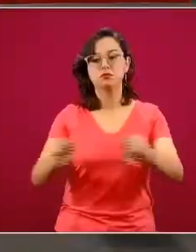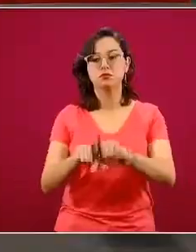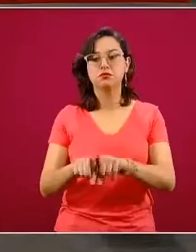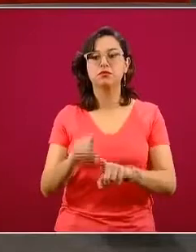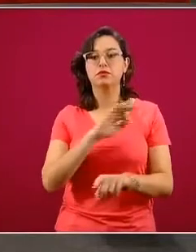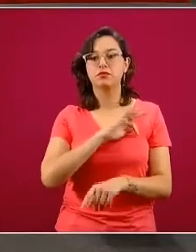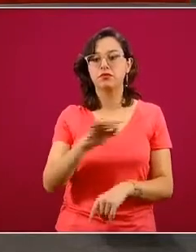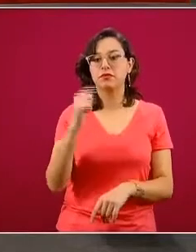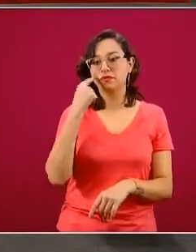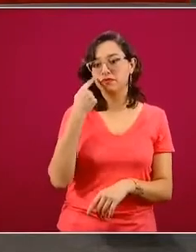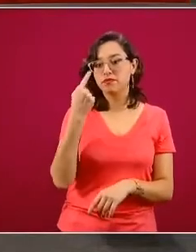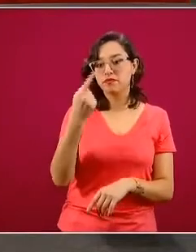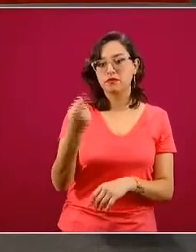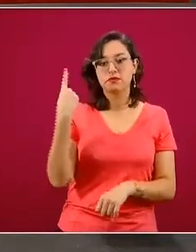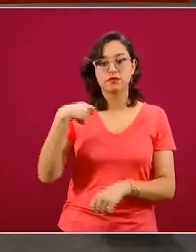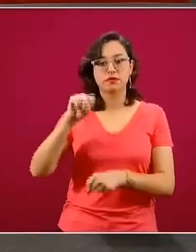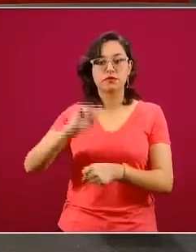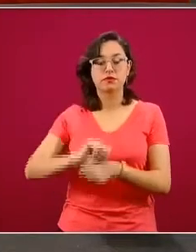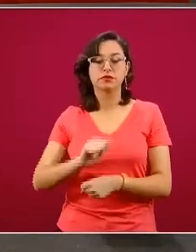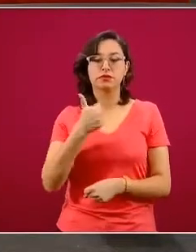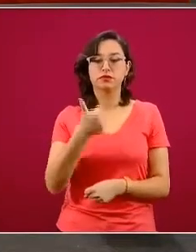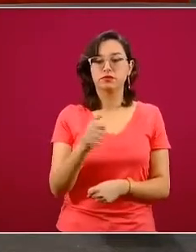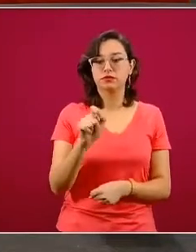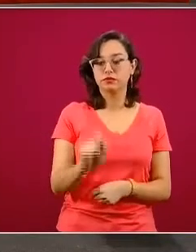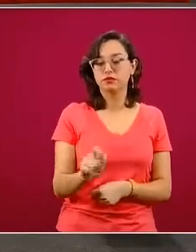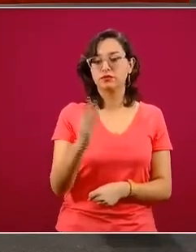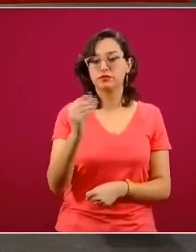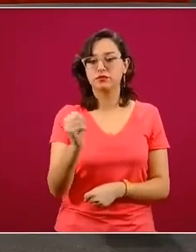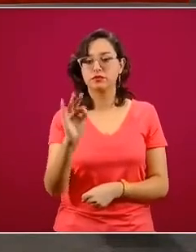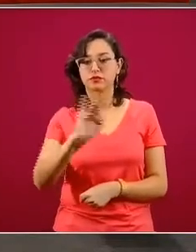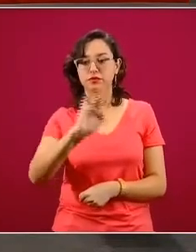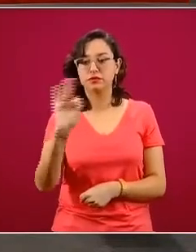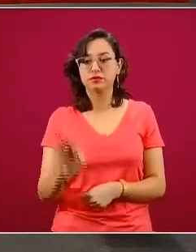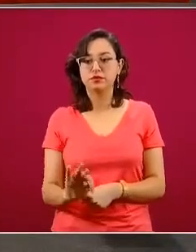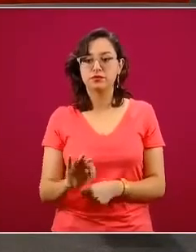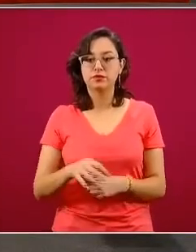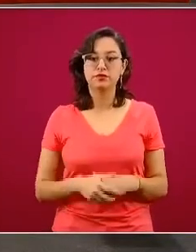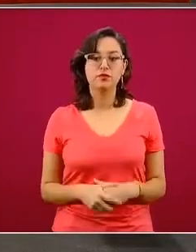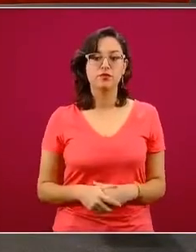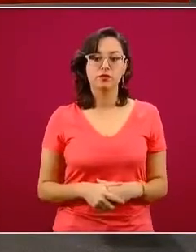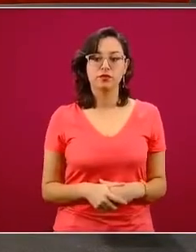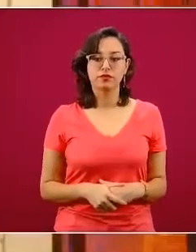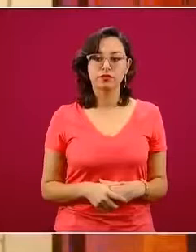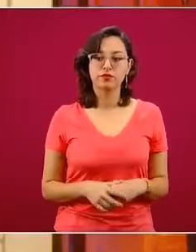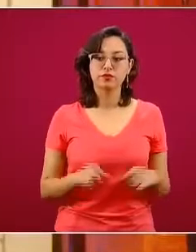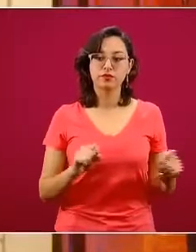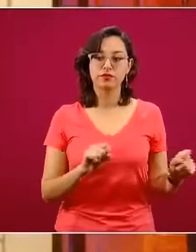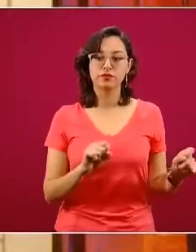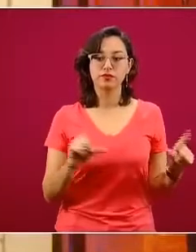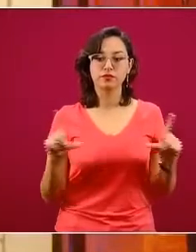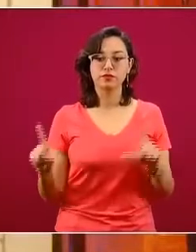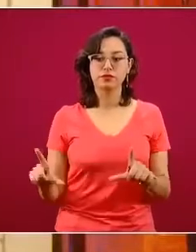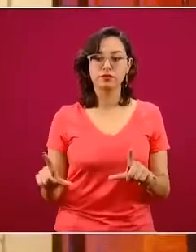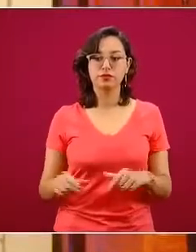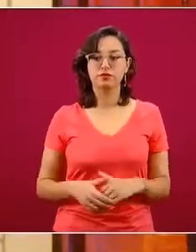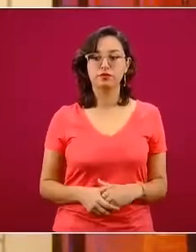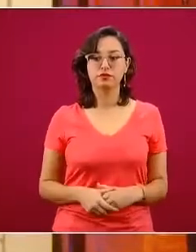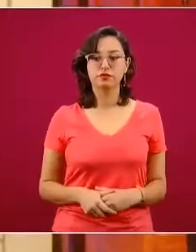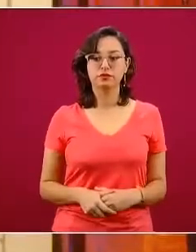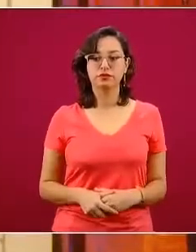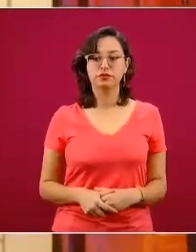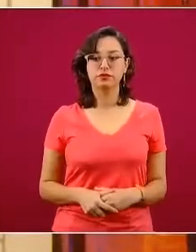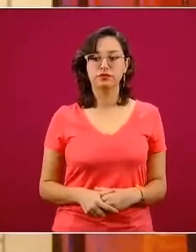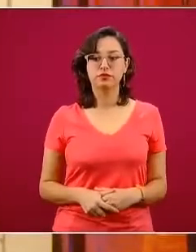que venía también desde la última semana, en 6.9%. Si pasamos a la siguiente diapositiva, vamos a ver